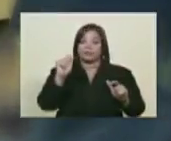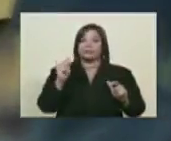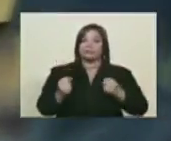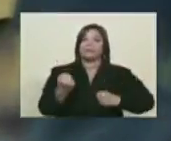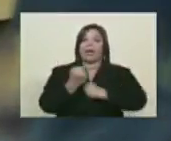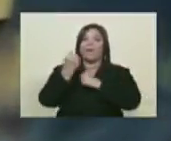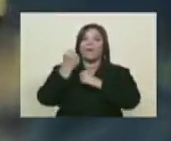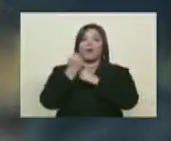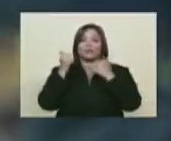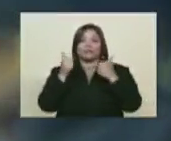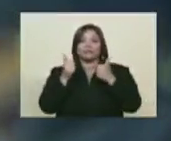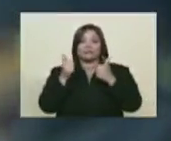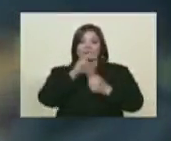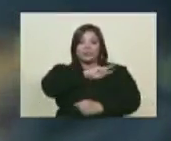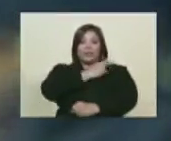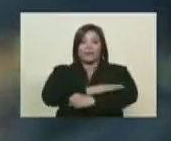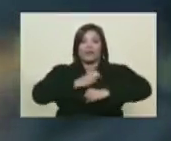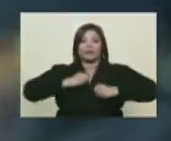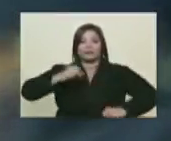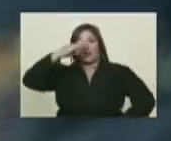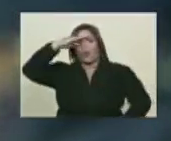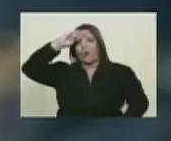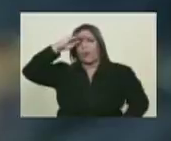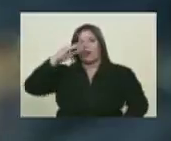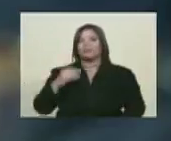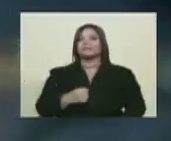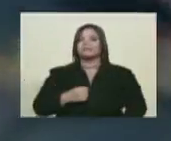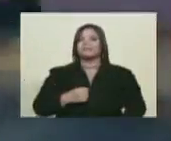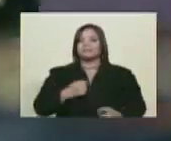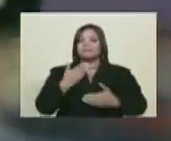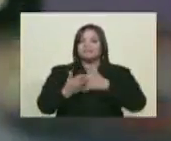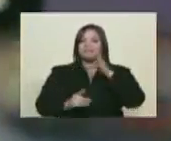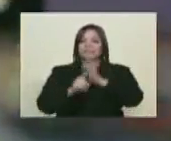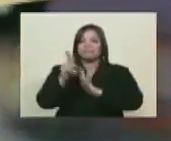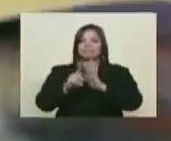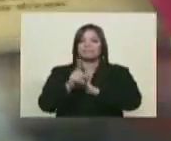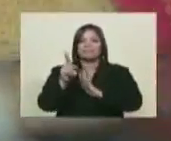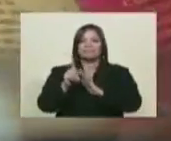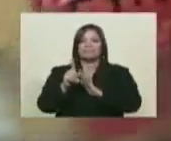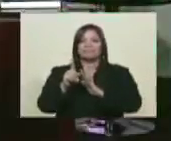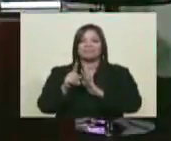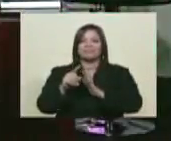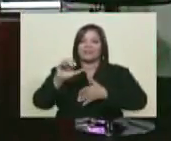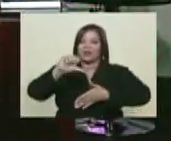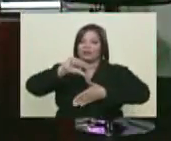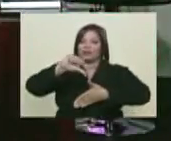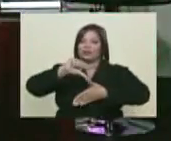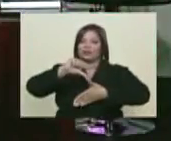de las fuerzas militares cubanas en una lucha que contribuye a la emancipación del sur del continente.